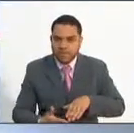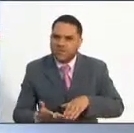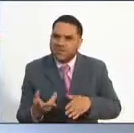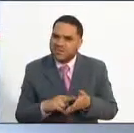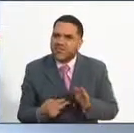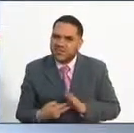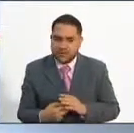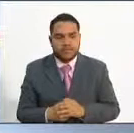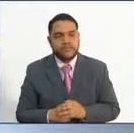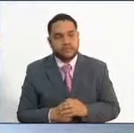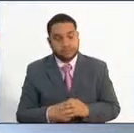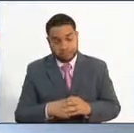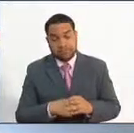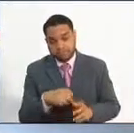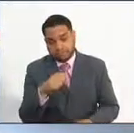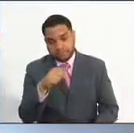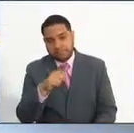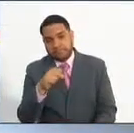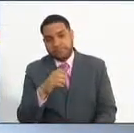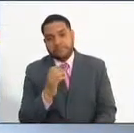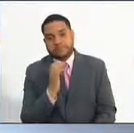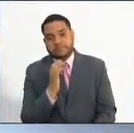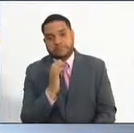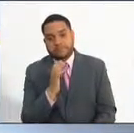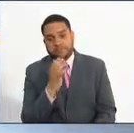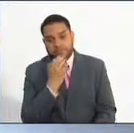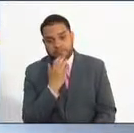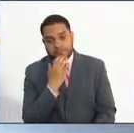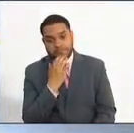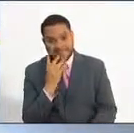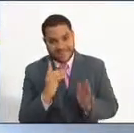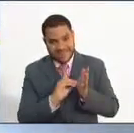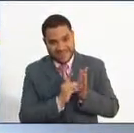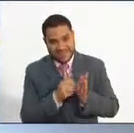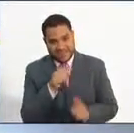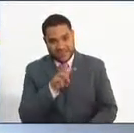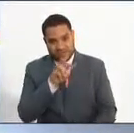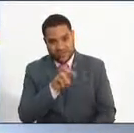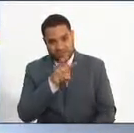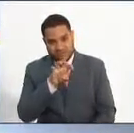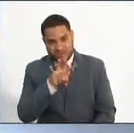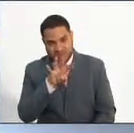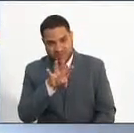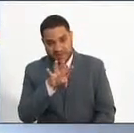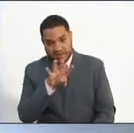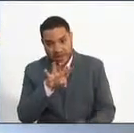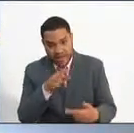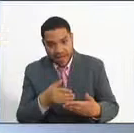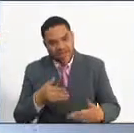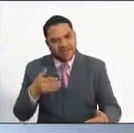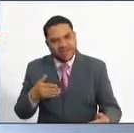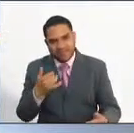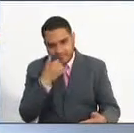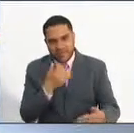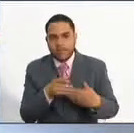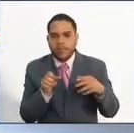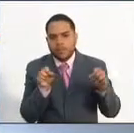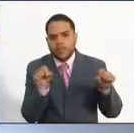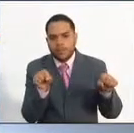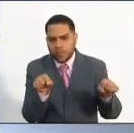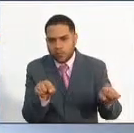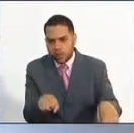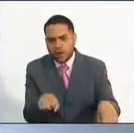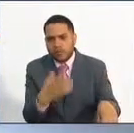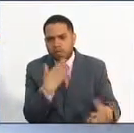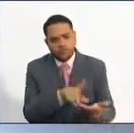Muy bien, antes de que estuviera vigente el decreto 1894, era posible que